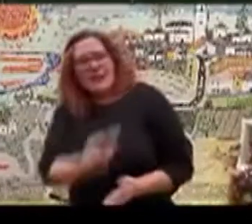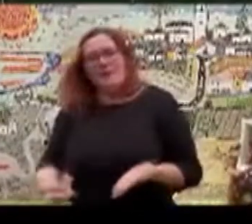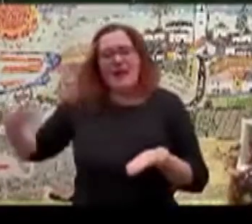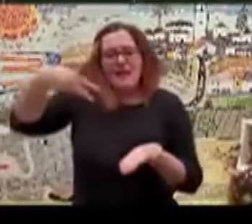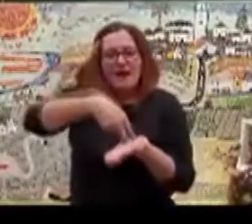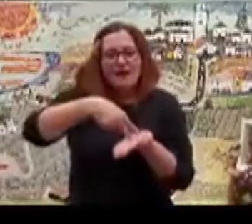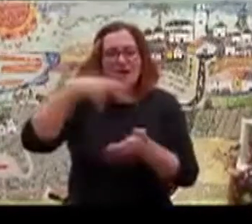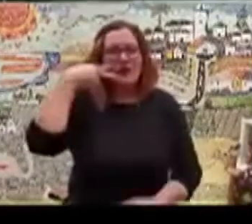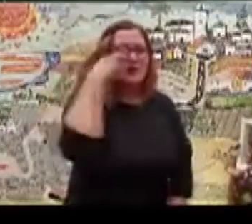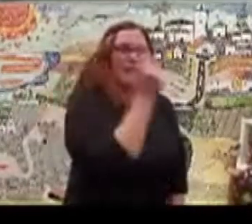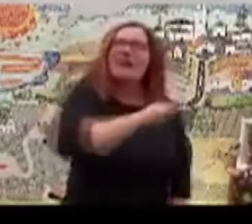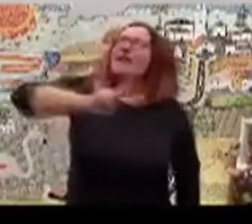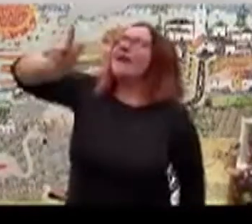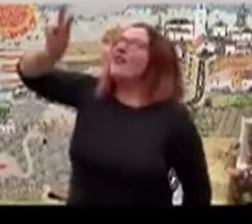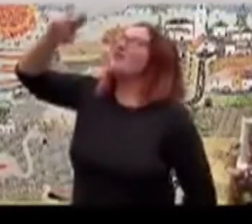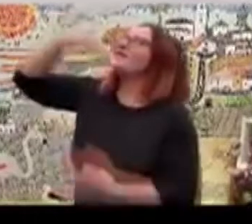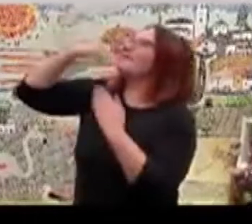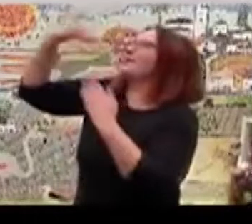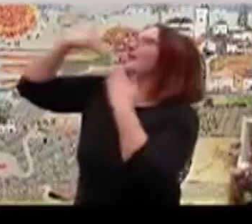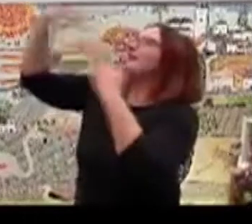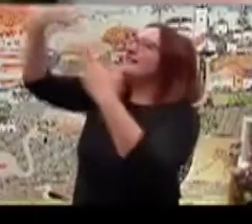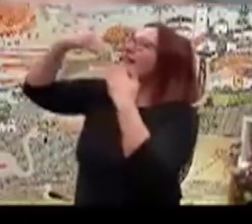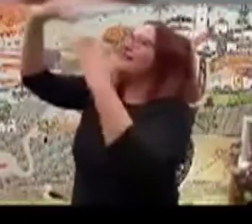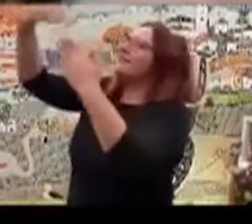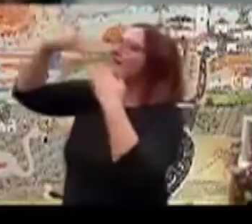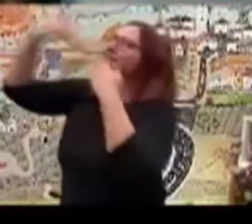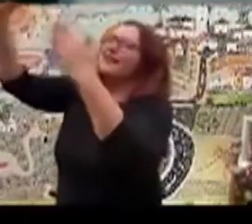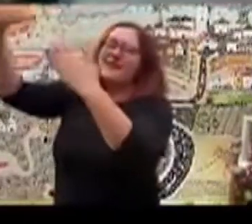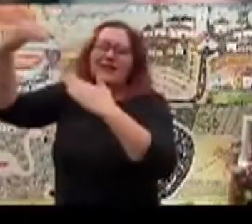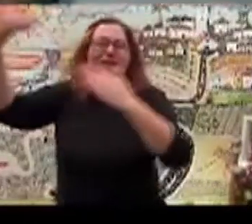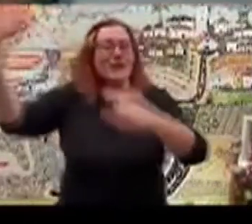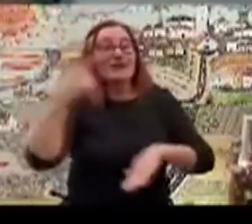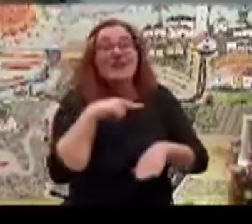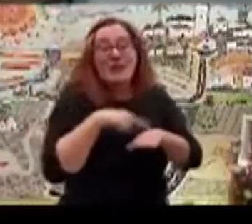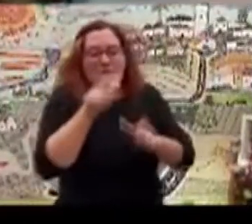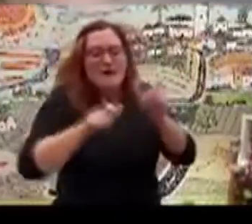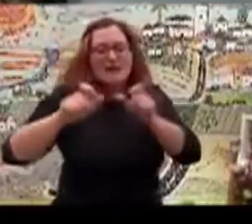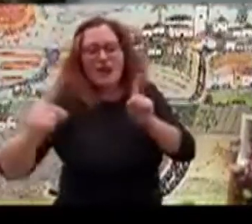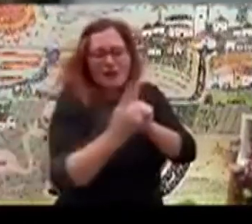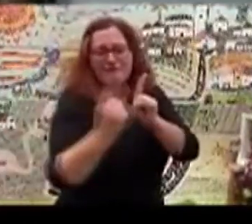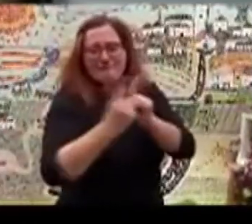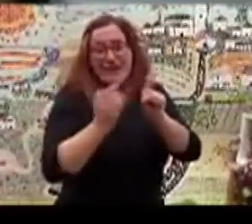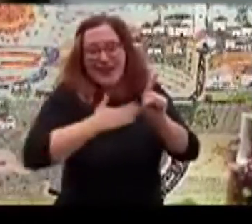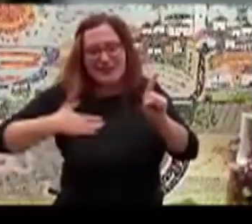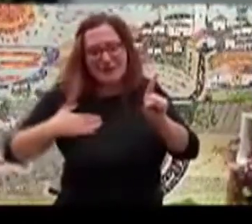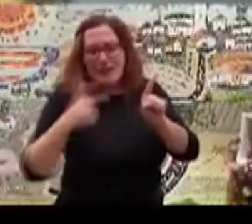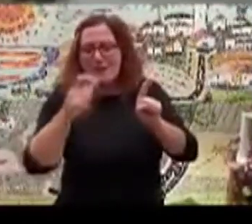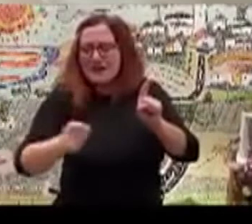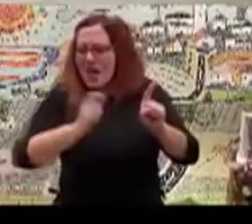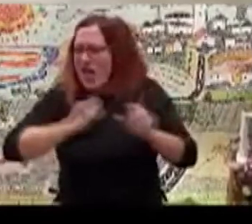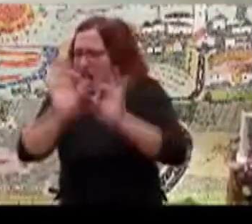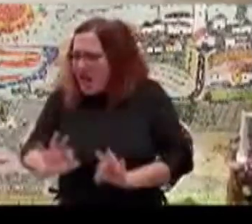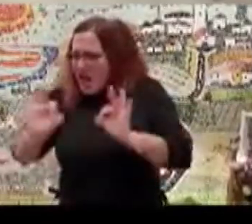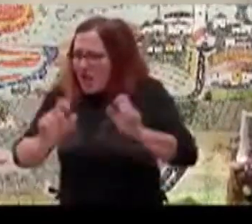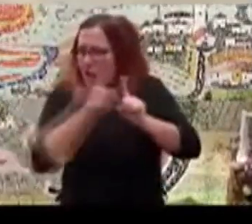Y si me levanto y miro al cielo, doy las gracias y mi tiempo lo dedico a quien yo quiero.